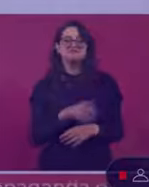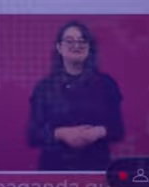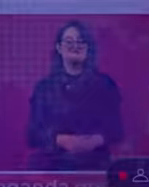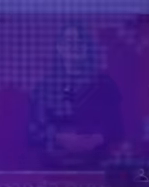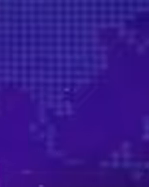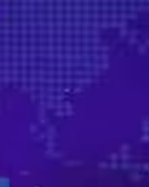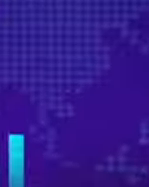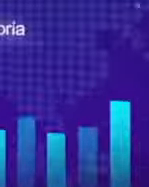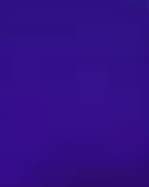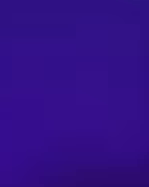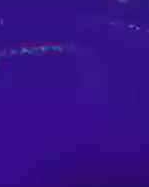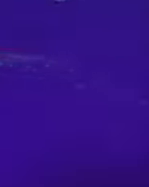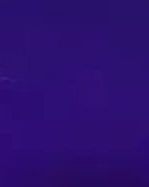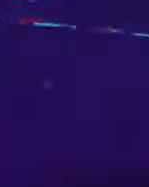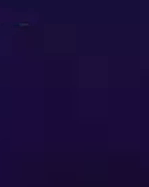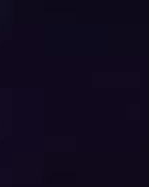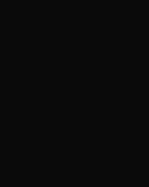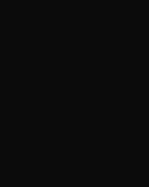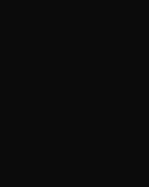de odio.